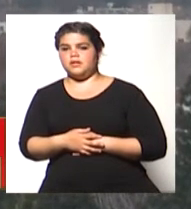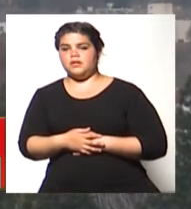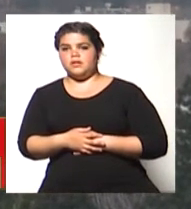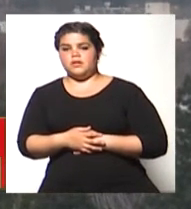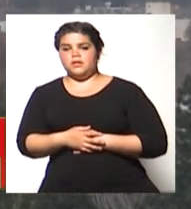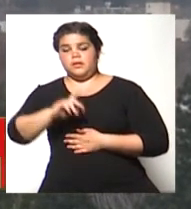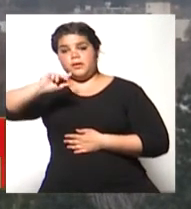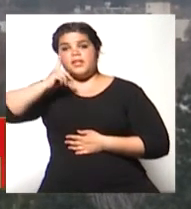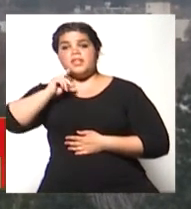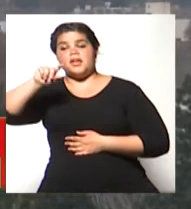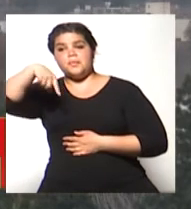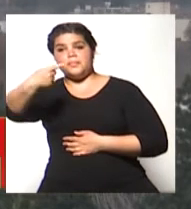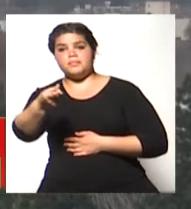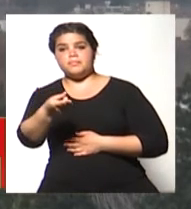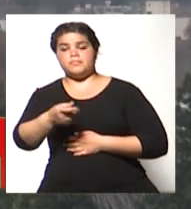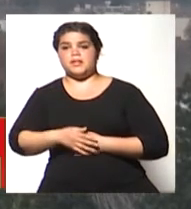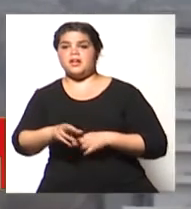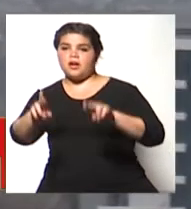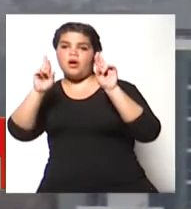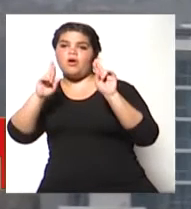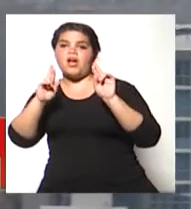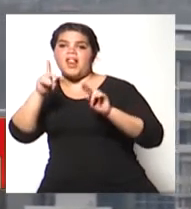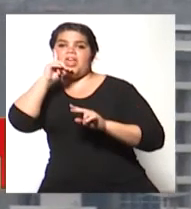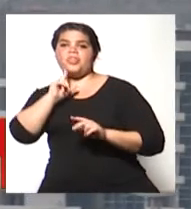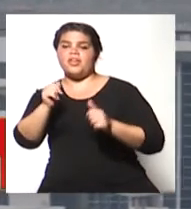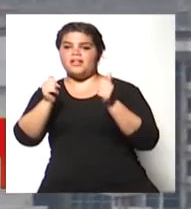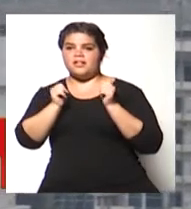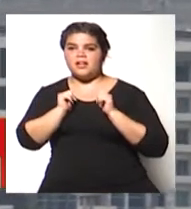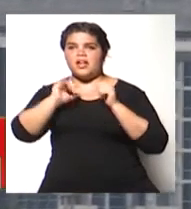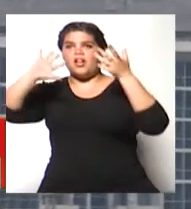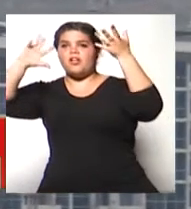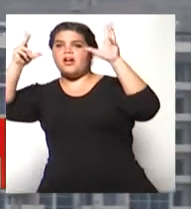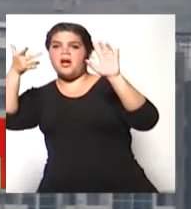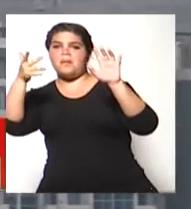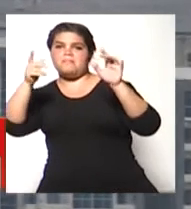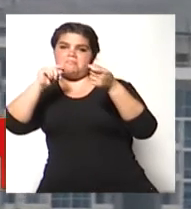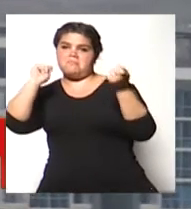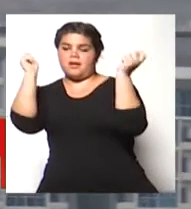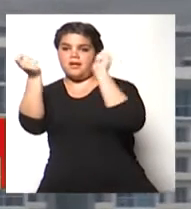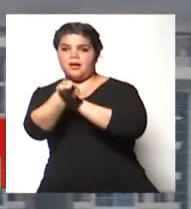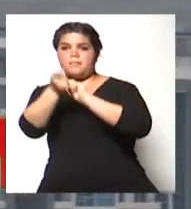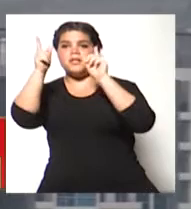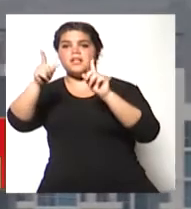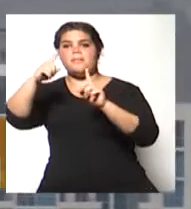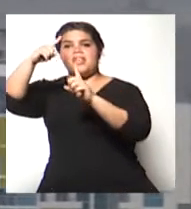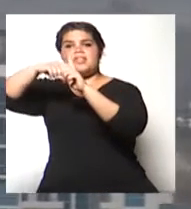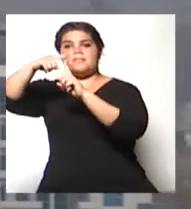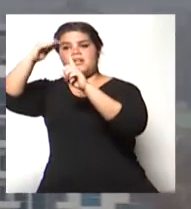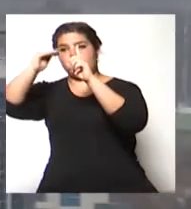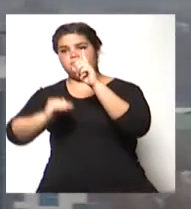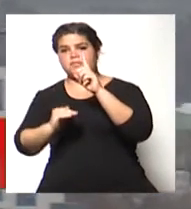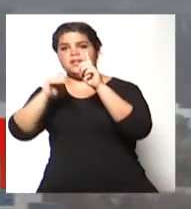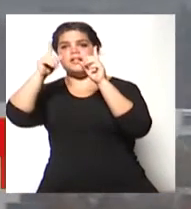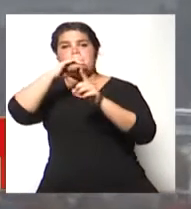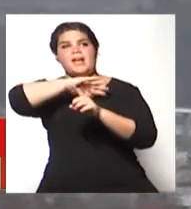para mañana esperamos un día más calmo, con numerosidad variable, con desesperación de temperatura, y van a persistir la nevada en